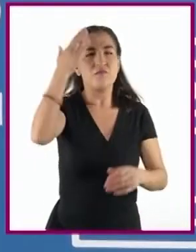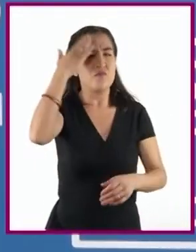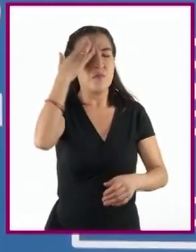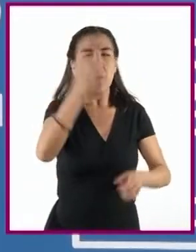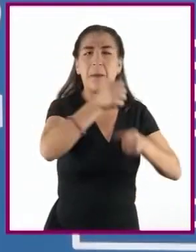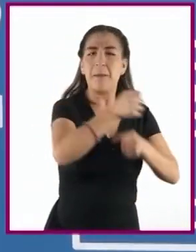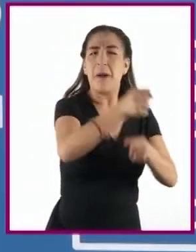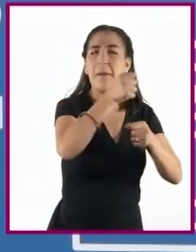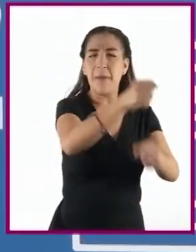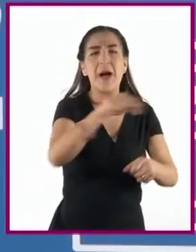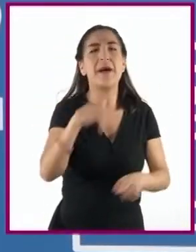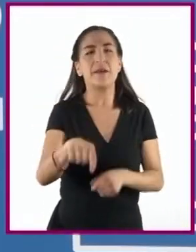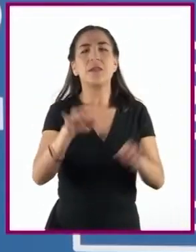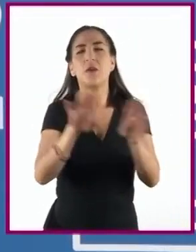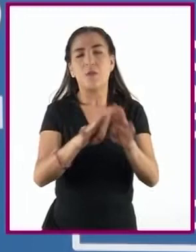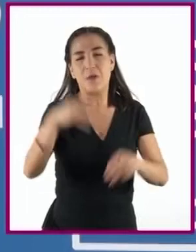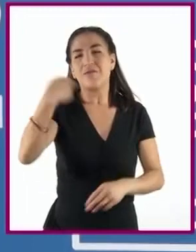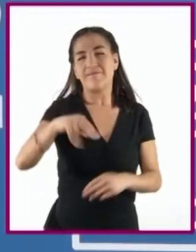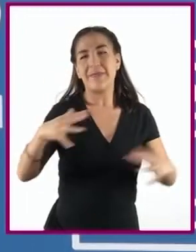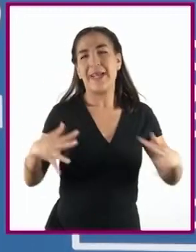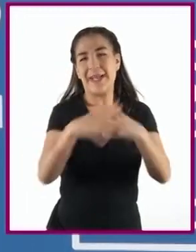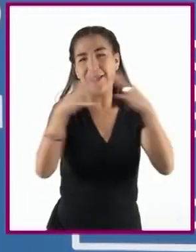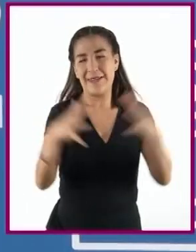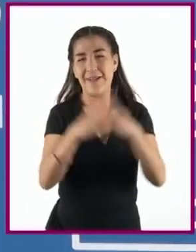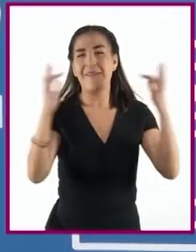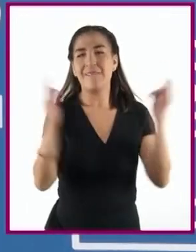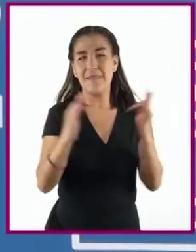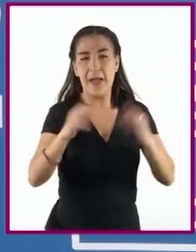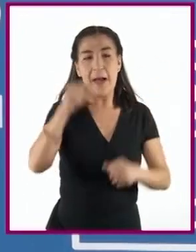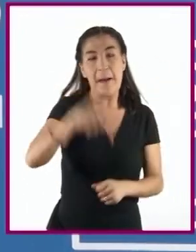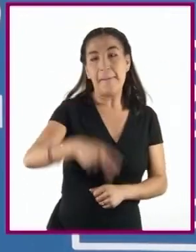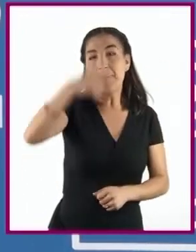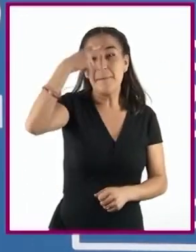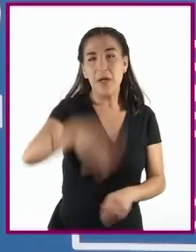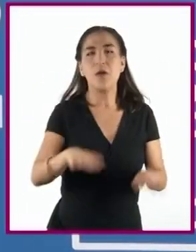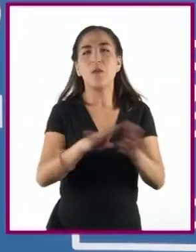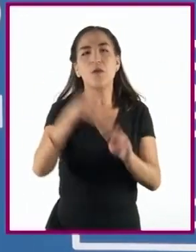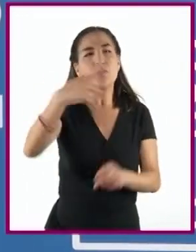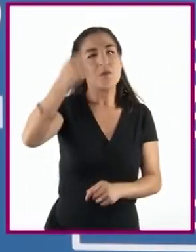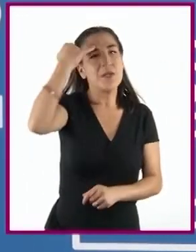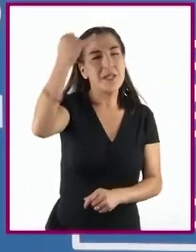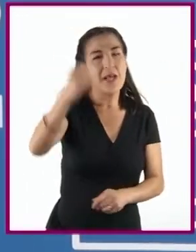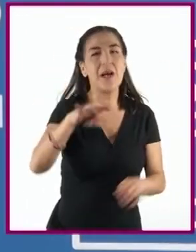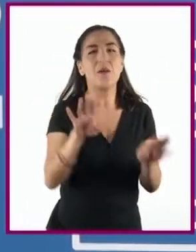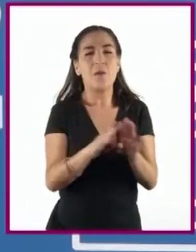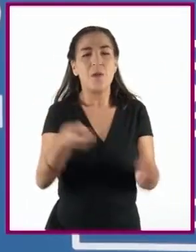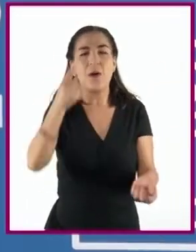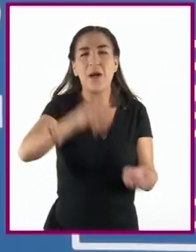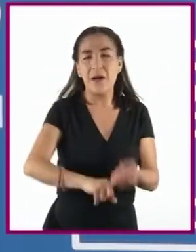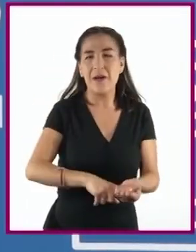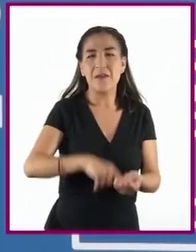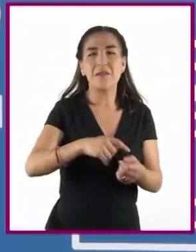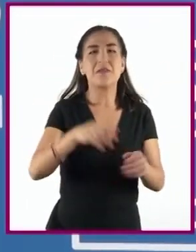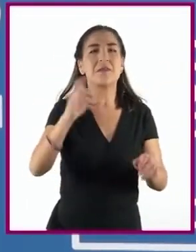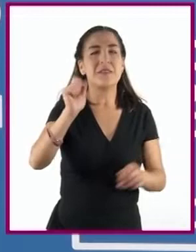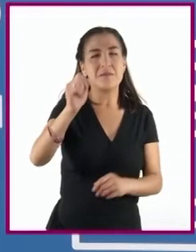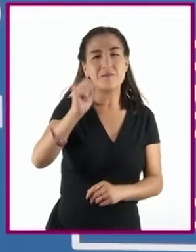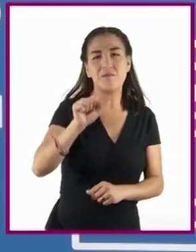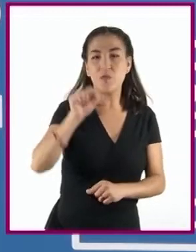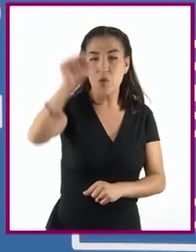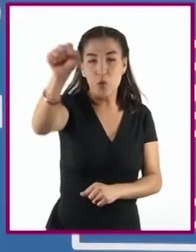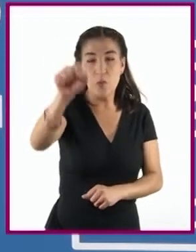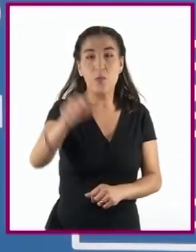proceso es conocido como Guerra Fría. México se alió a la ideología capitalista y con el pretexto de combatir el